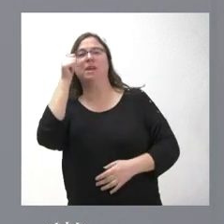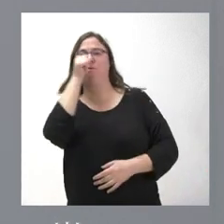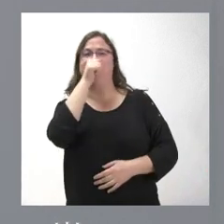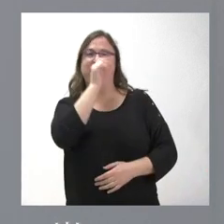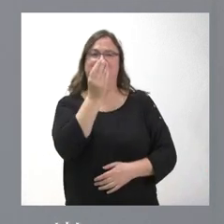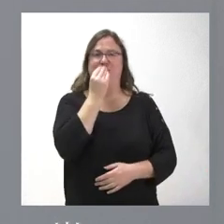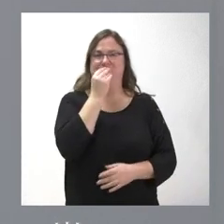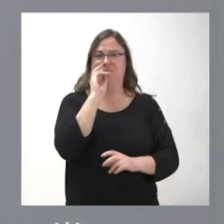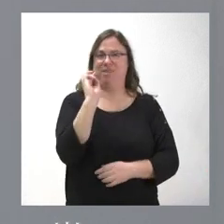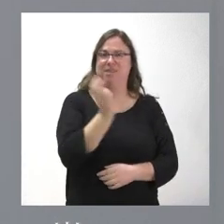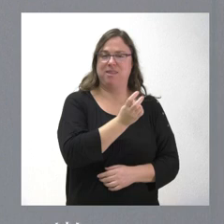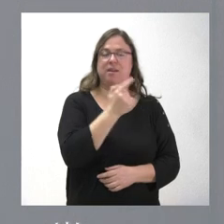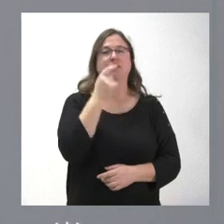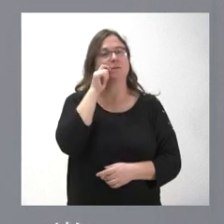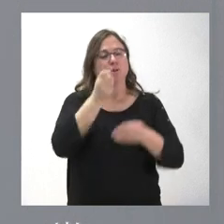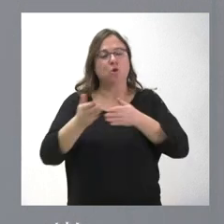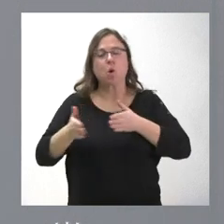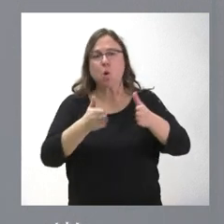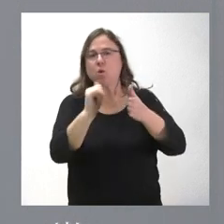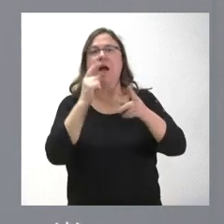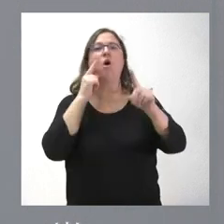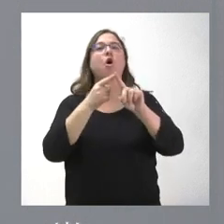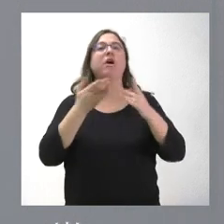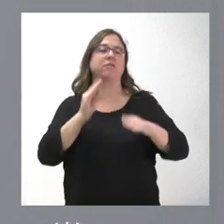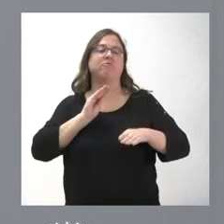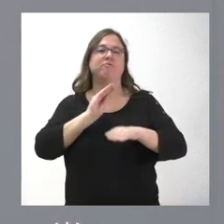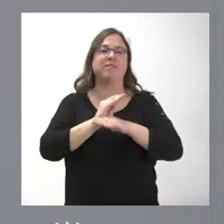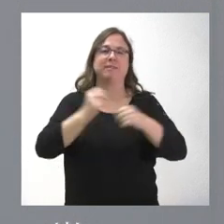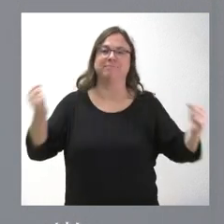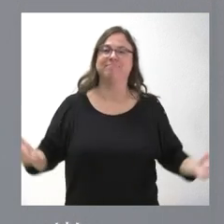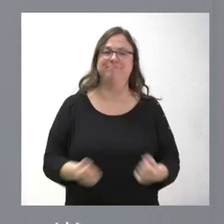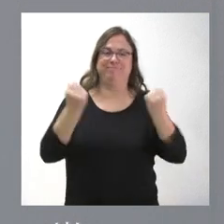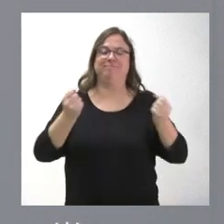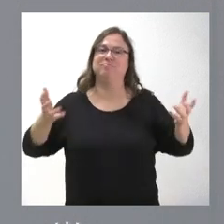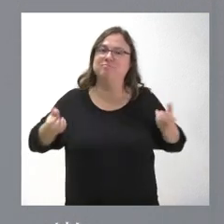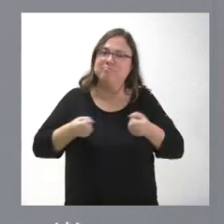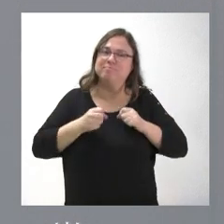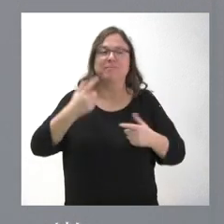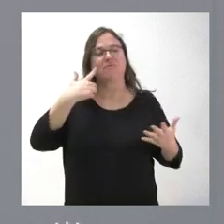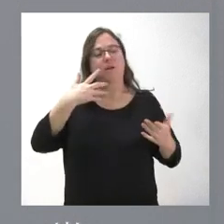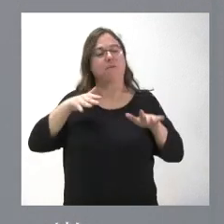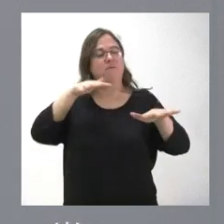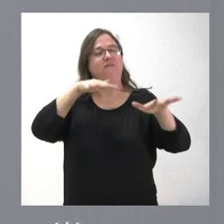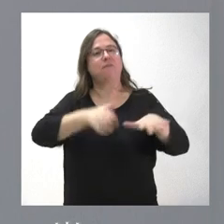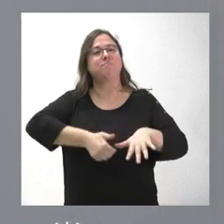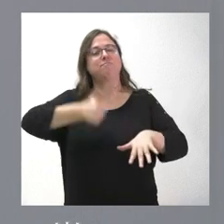Tienen ustedes cuáles son todas estas rutas y el objetivo es financiar acciones de impulso del enoturismo en nuestra comunidad, que es uno de los factores